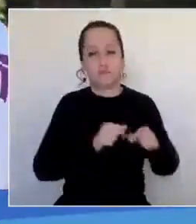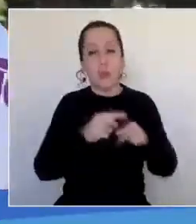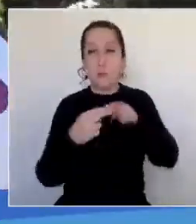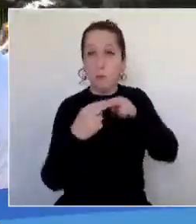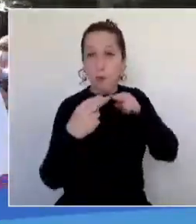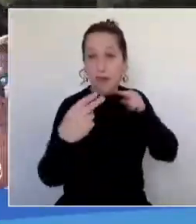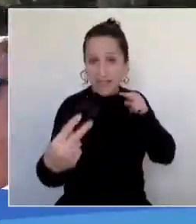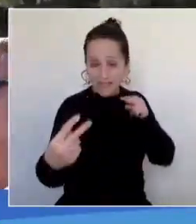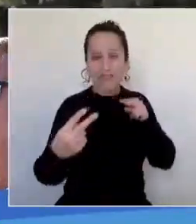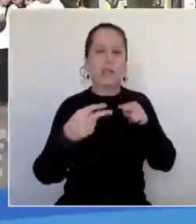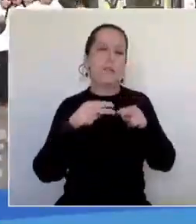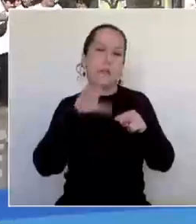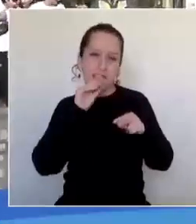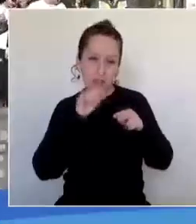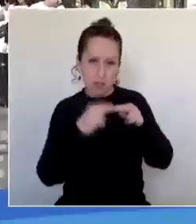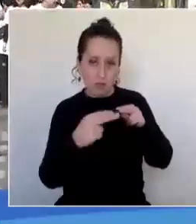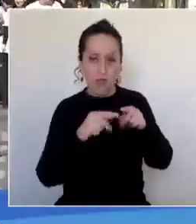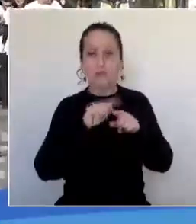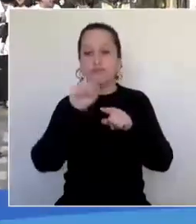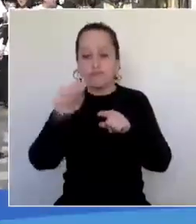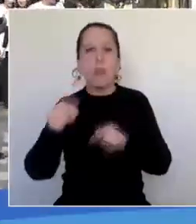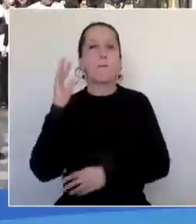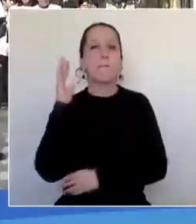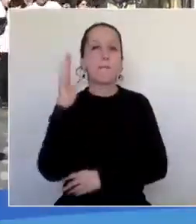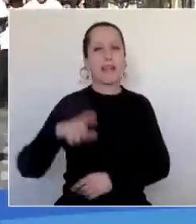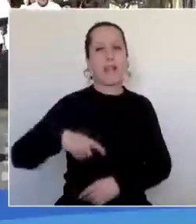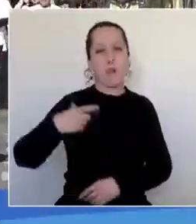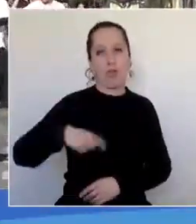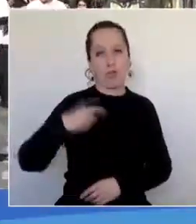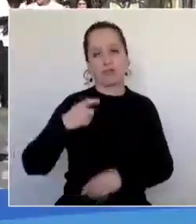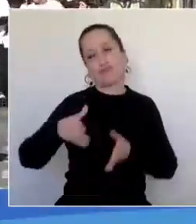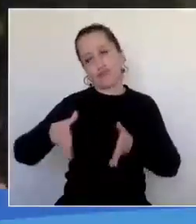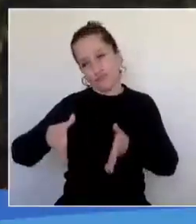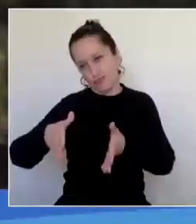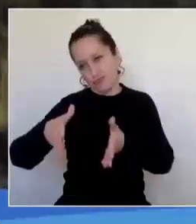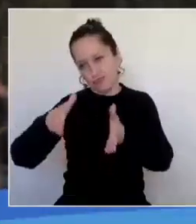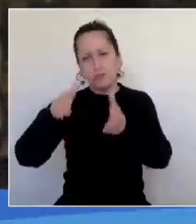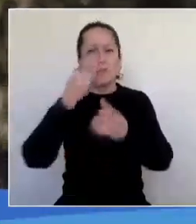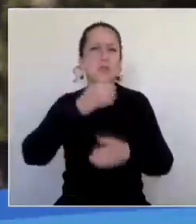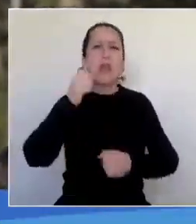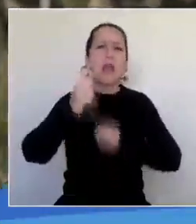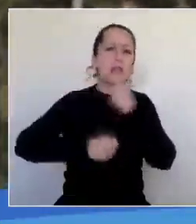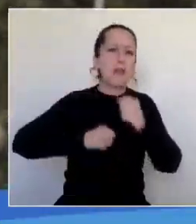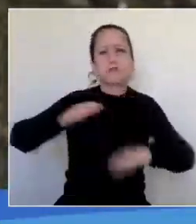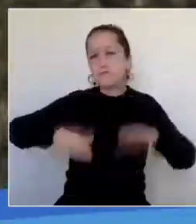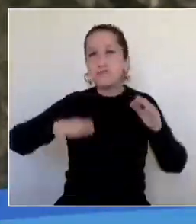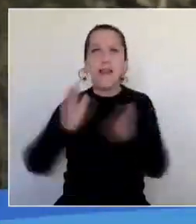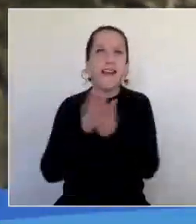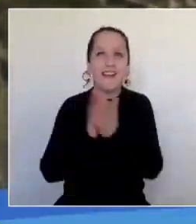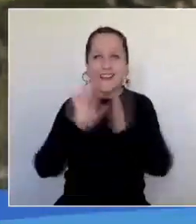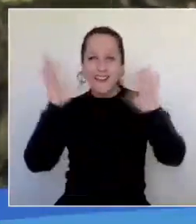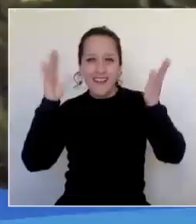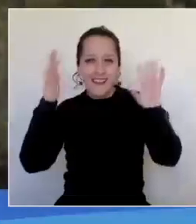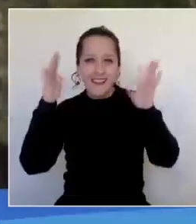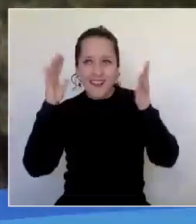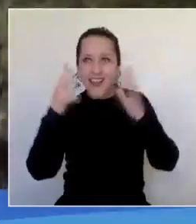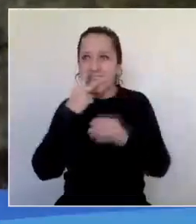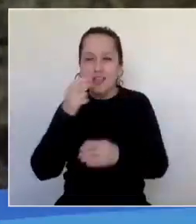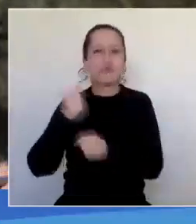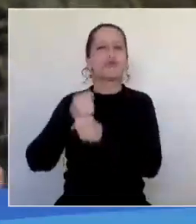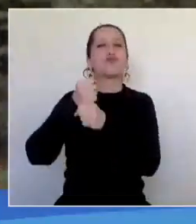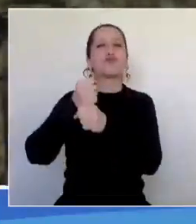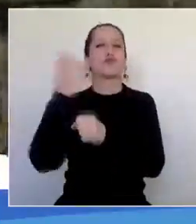ingresó por el Parque Ecuador. A lo largo de Avenida Víctor Lamas, penquistas de todas las edades aplaudían su llegada y en el primer